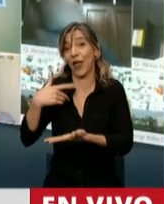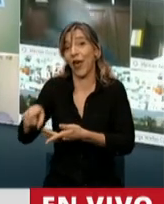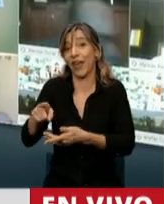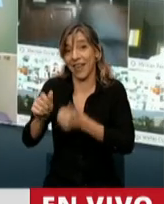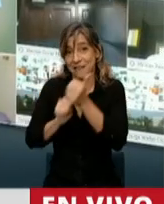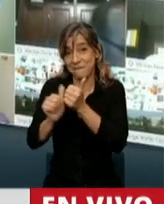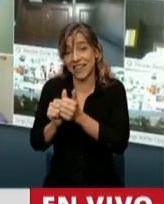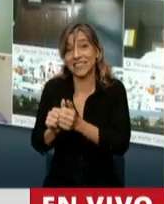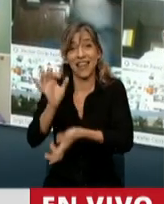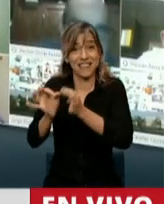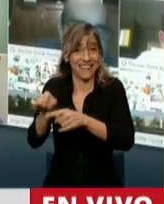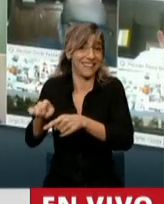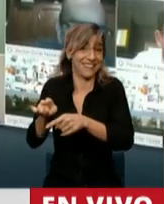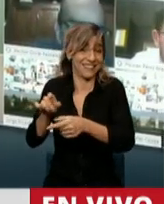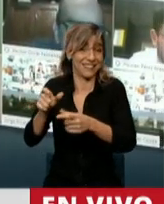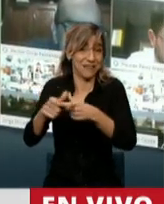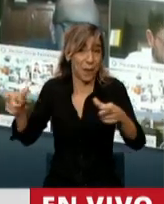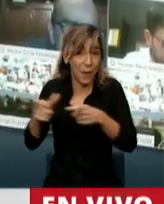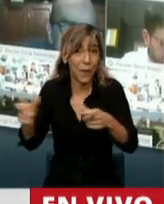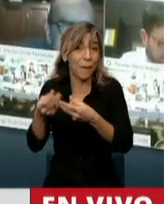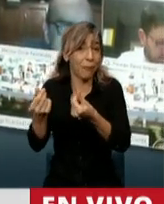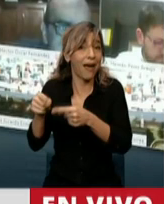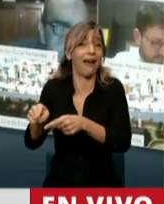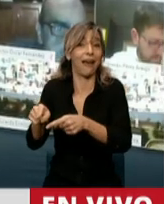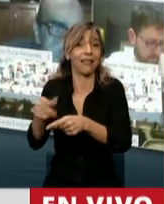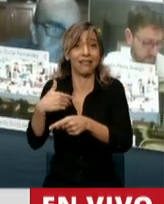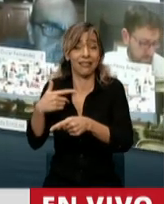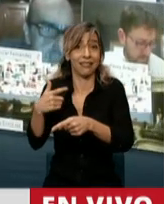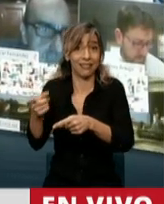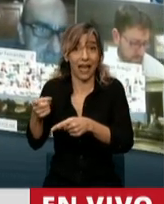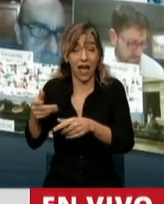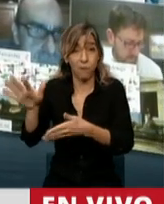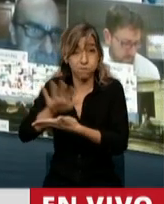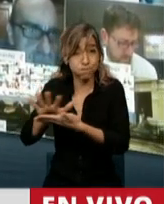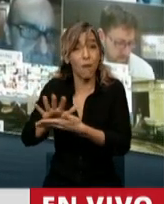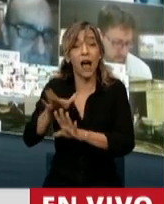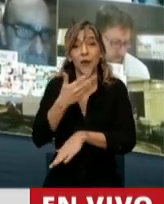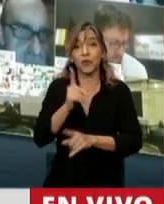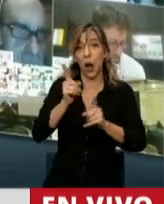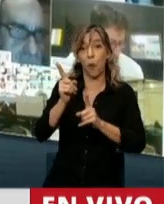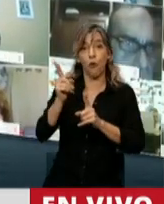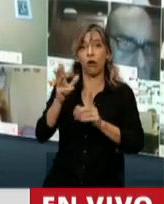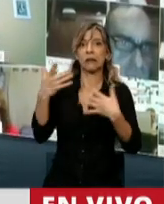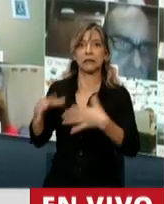diputados y senadores, que tuvieron después que cubrirlos, cuando en realidad nada tenían que ver con ese ilícito.